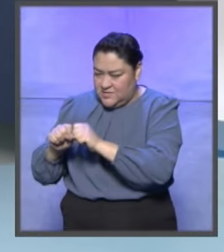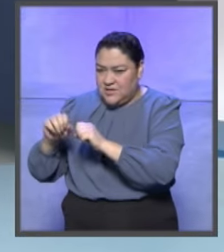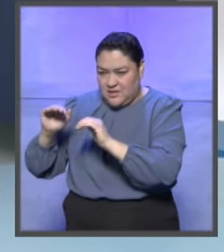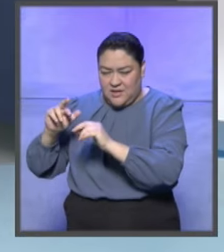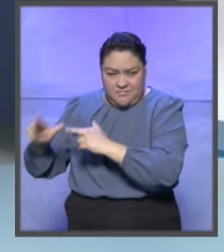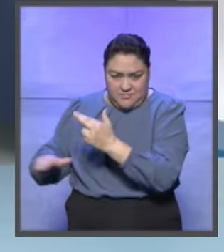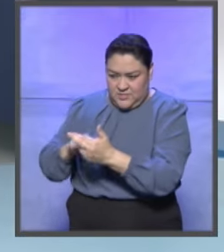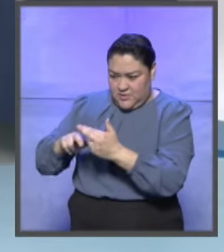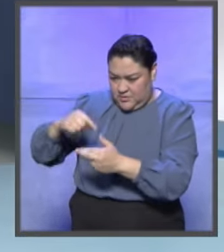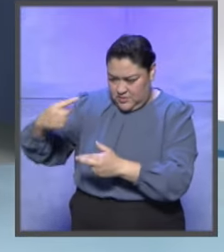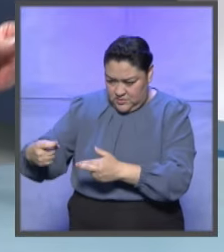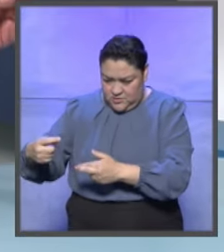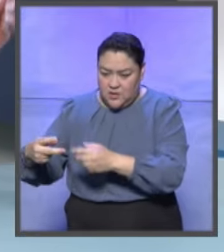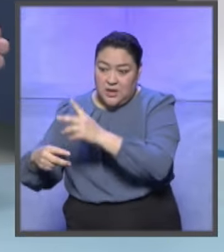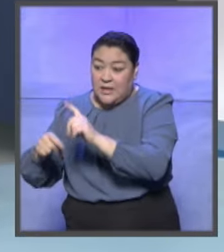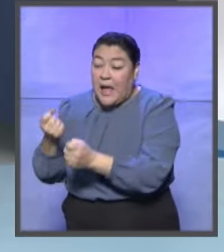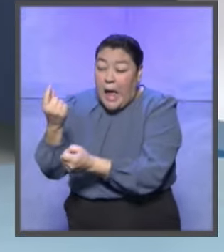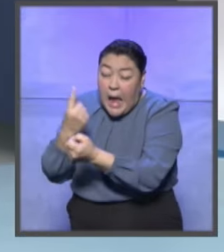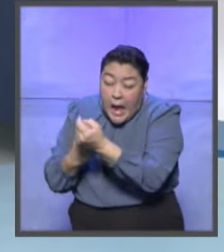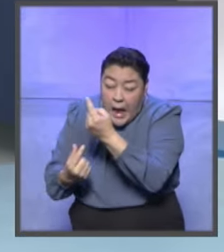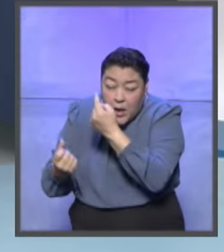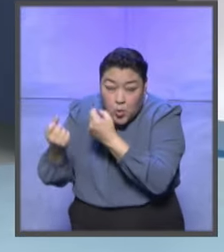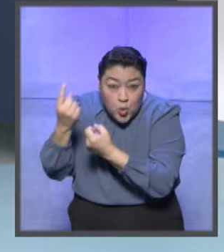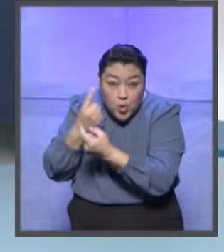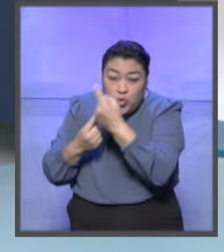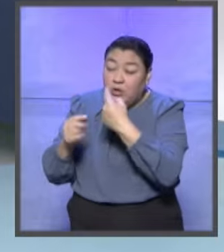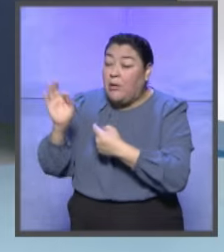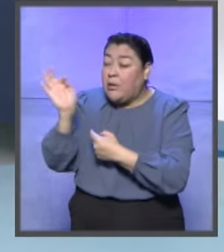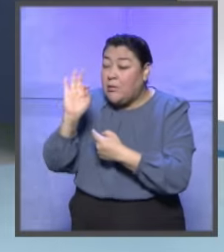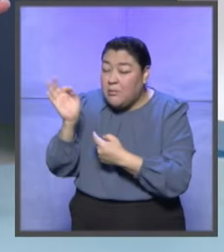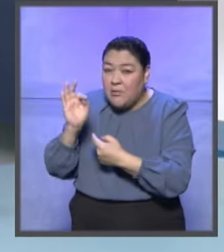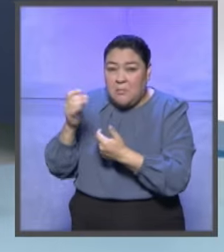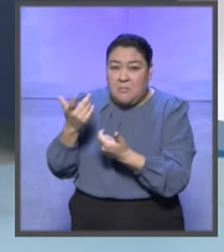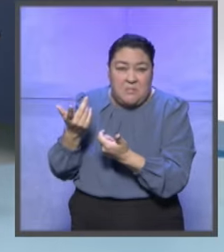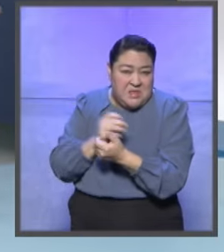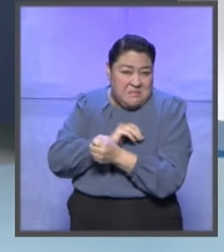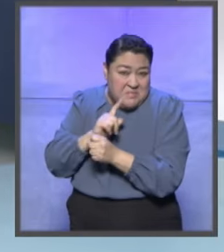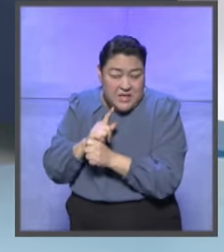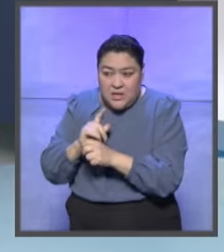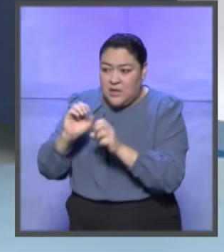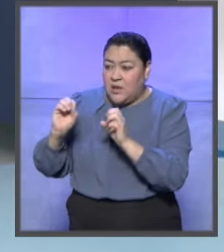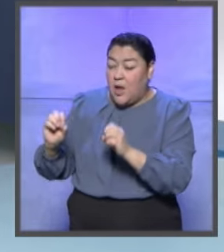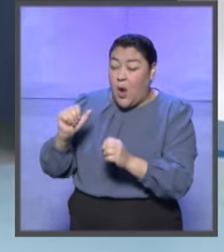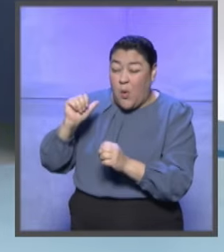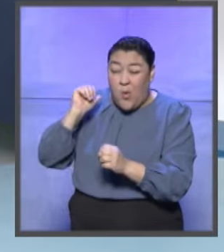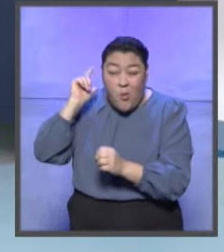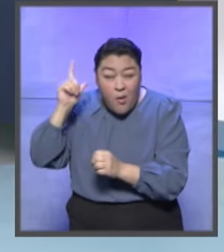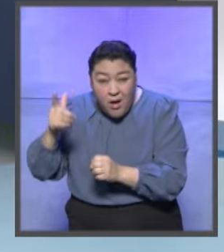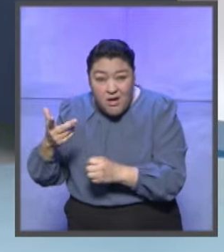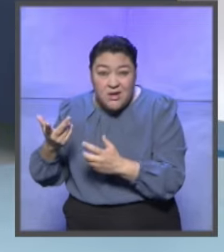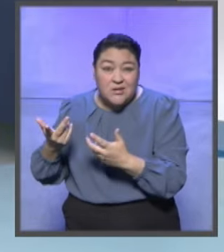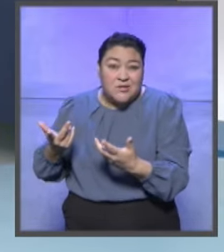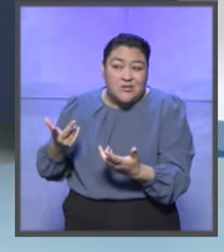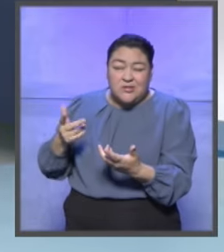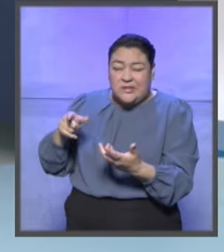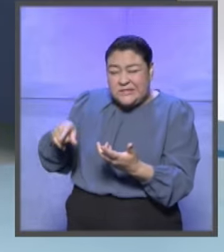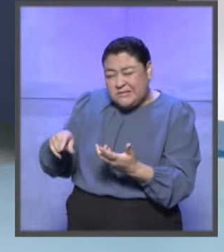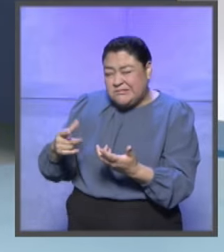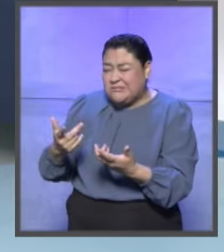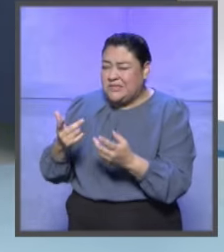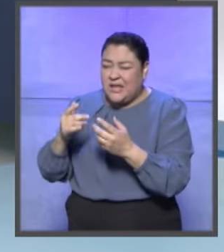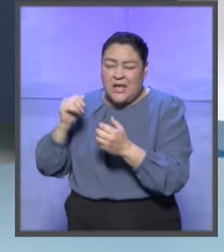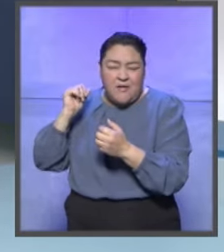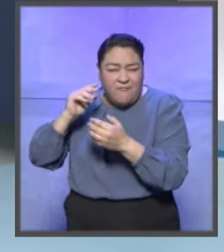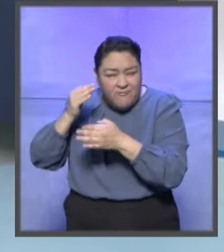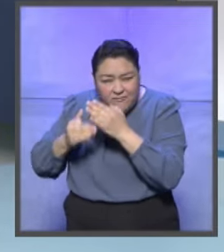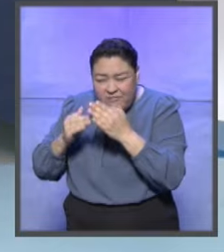salas regionales, es porque verdaderamente tenía algo en particular, algo que no estaba